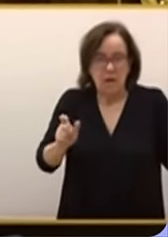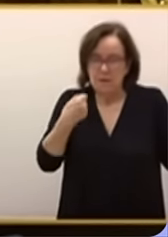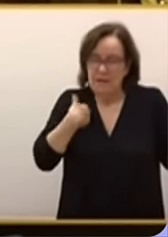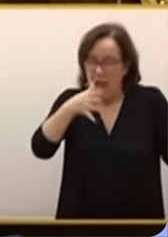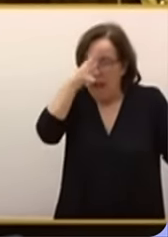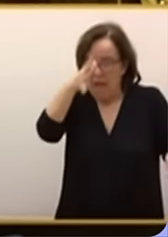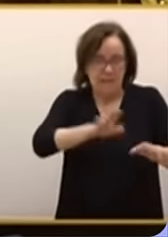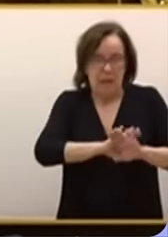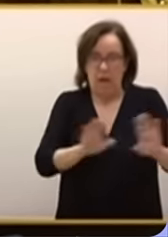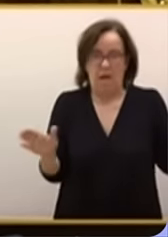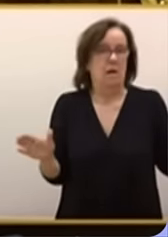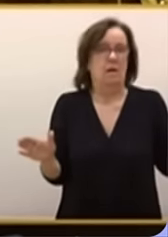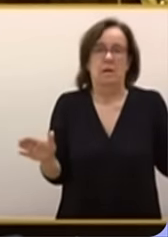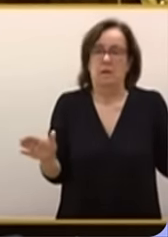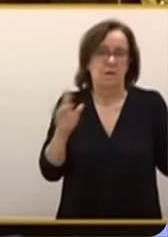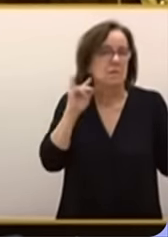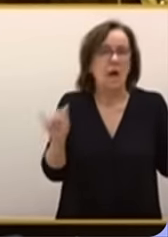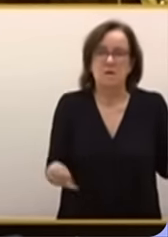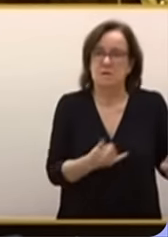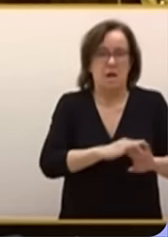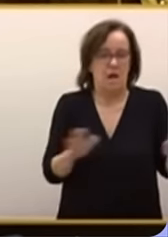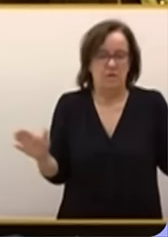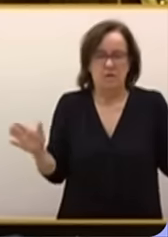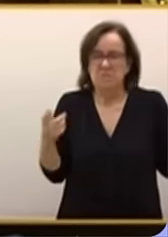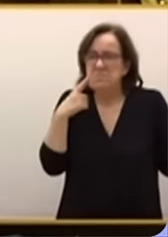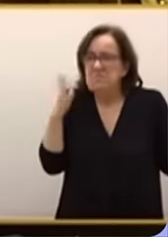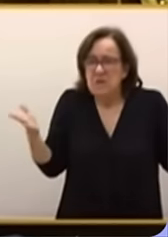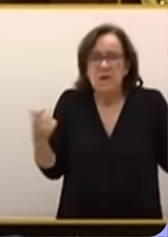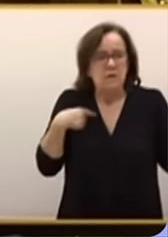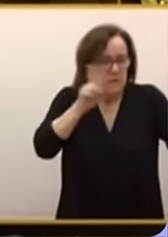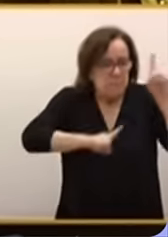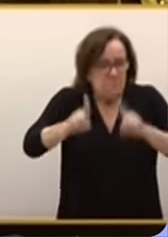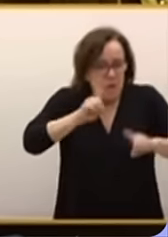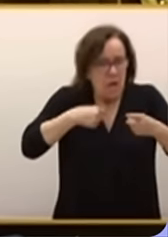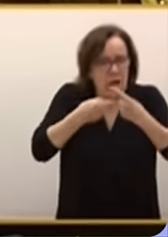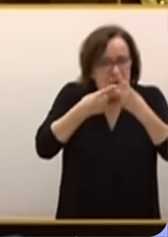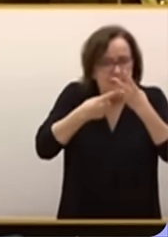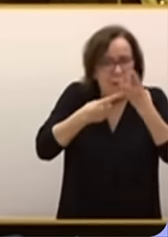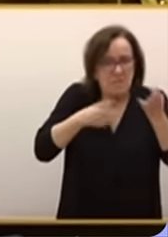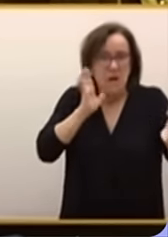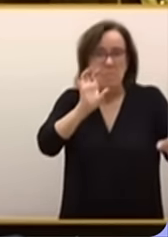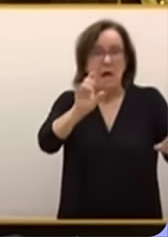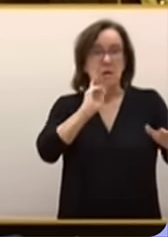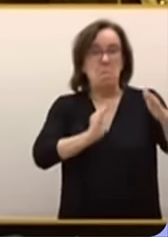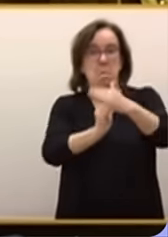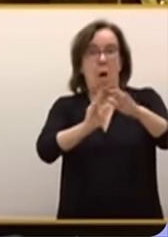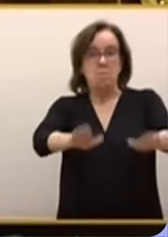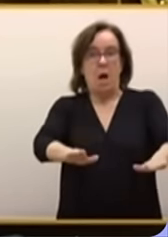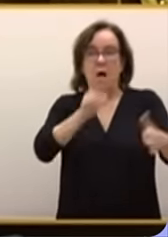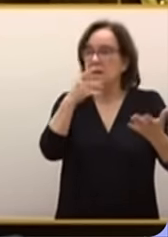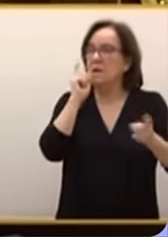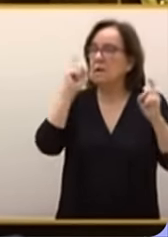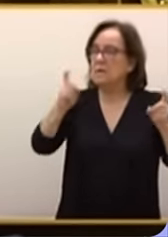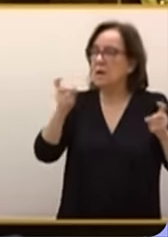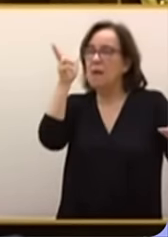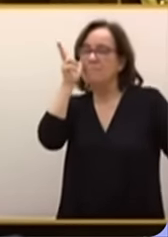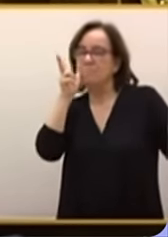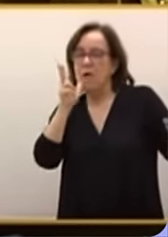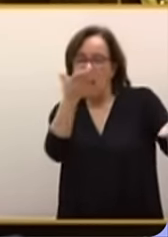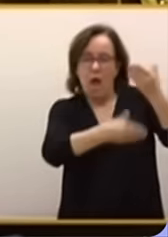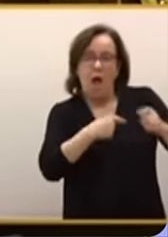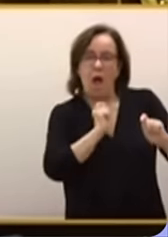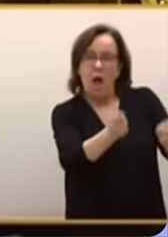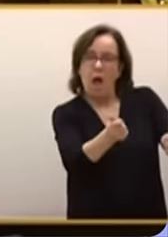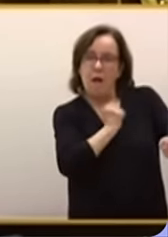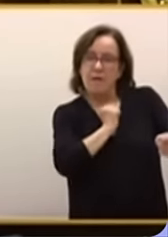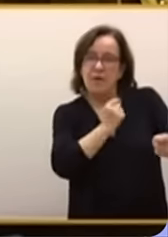harta, harta de que se ignoren sus preocupaciones, de que este país esté parado, del intercambio de privilegios y poder en el